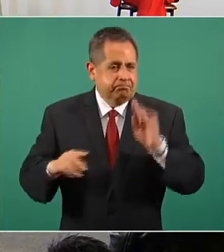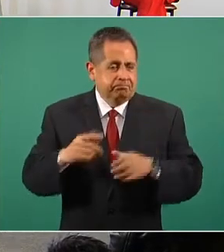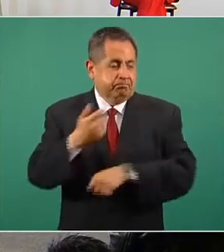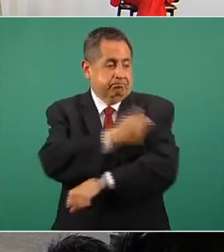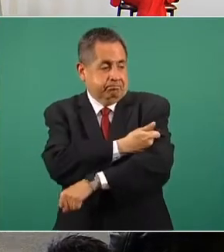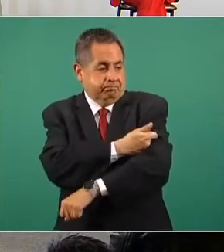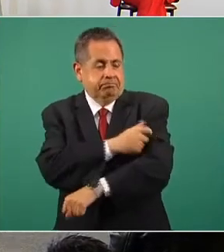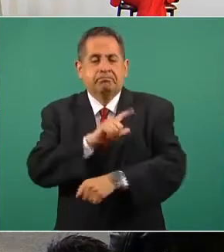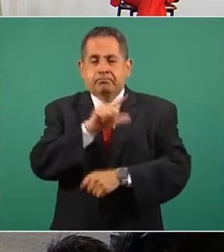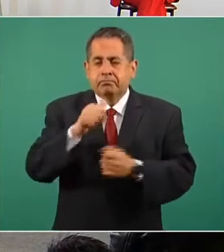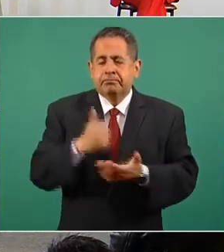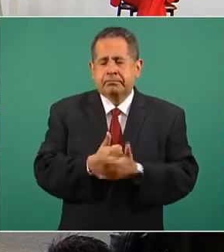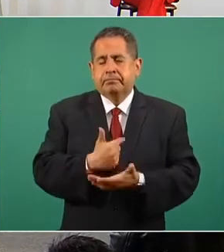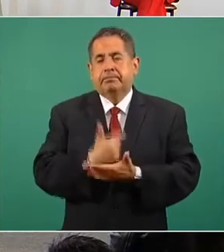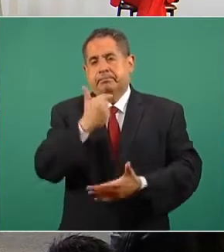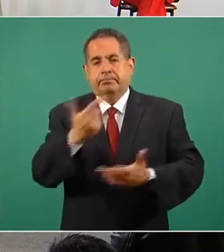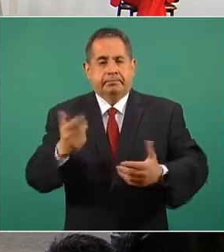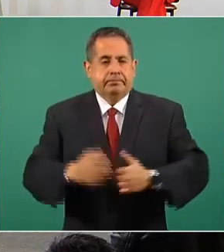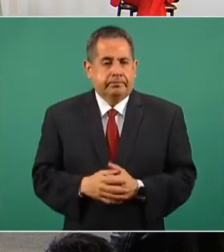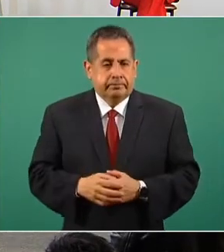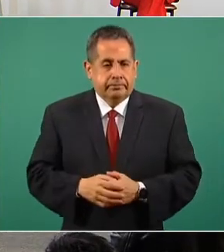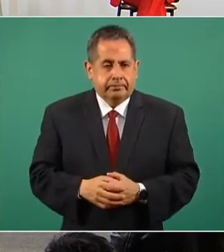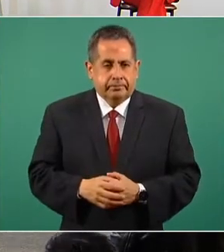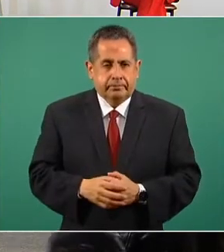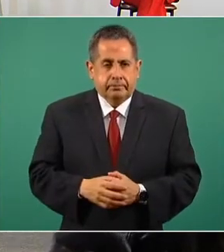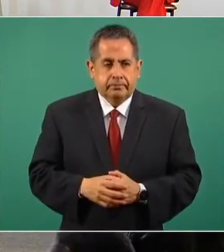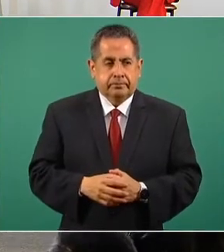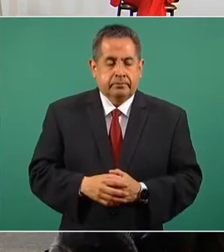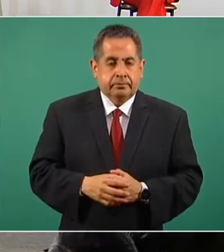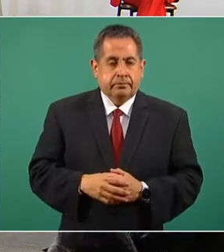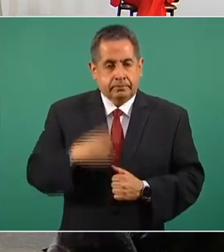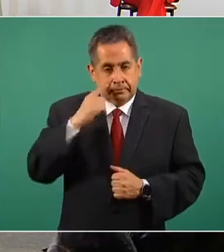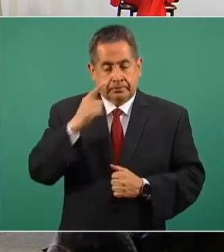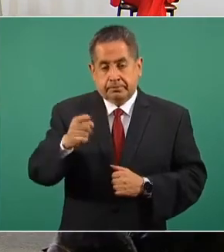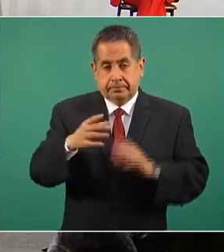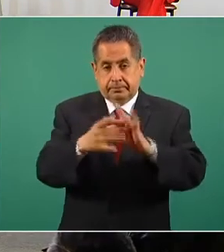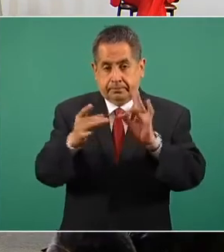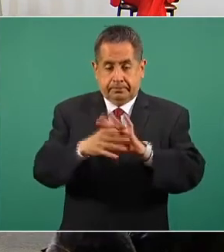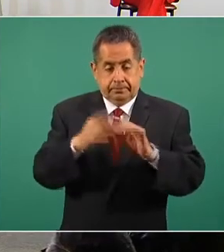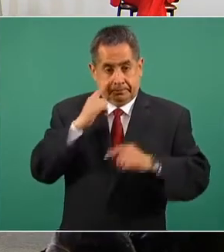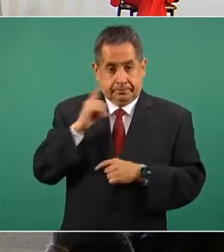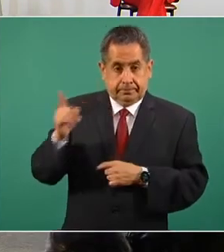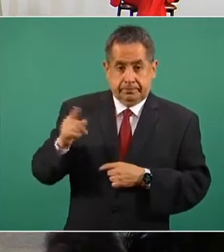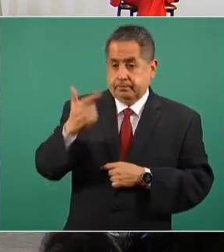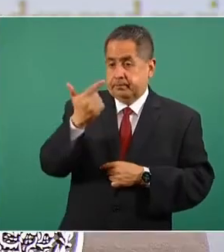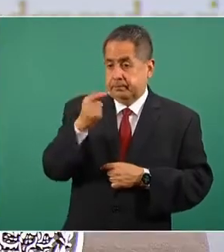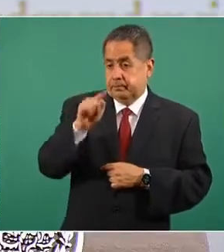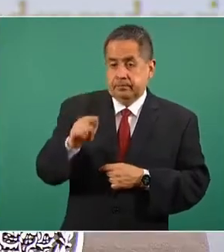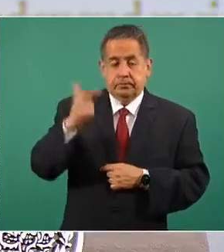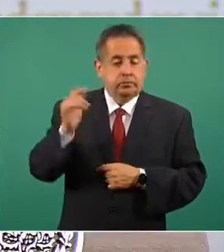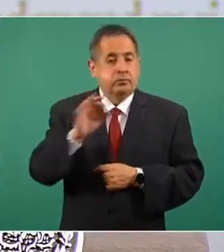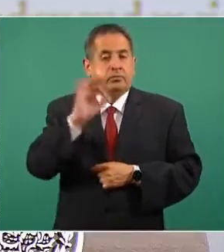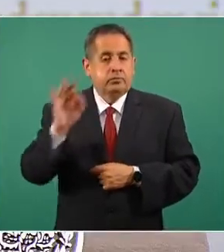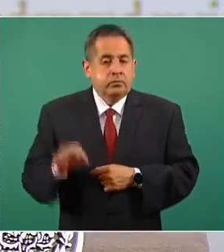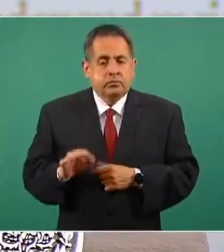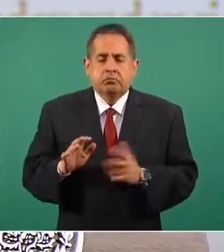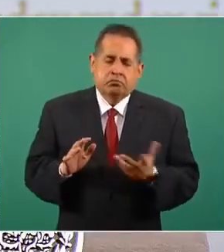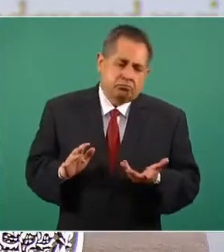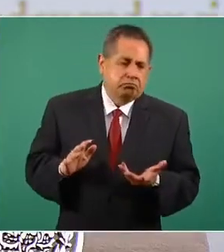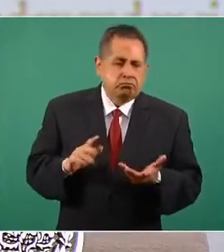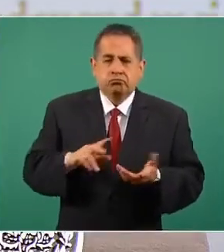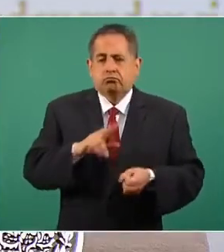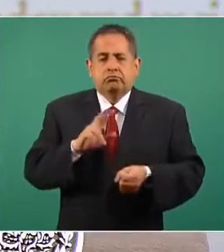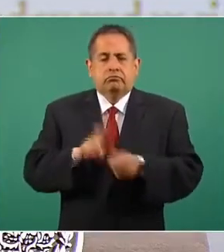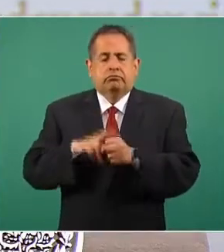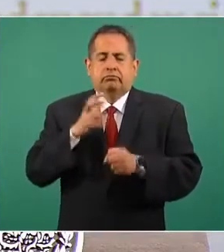estado por estado. La siguiente, por favor. Bueno, señalar que este punto 7 por ciento es lo regular que